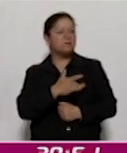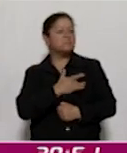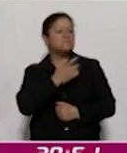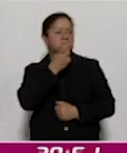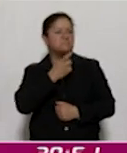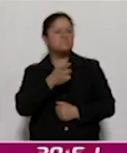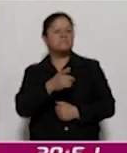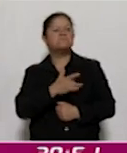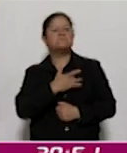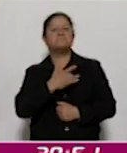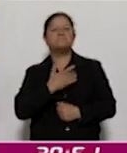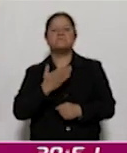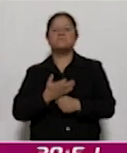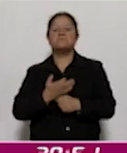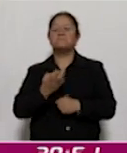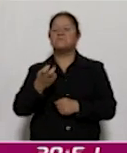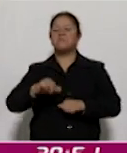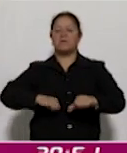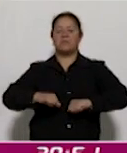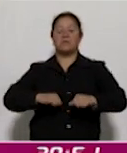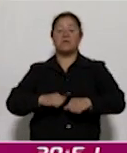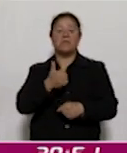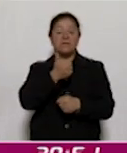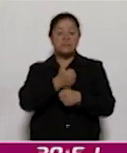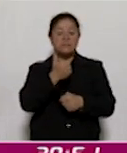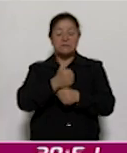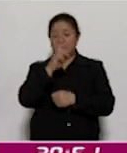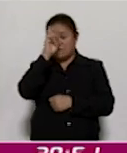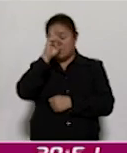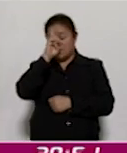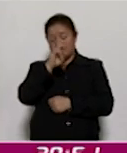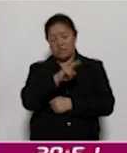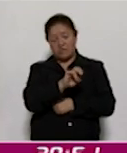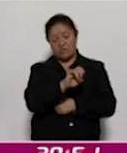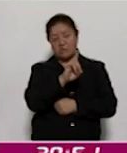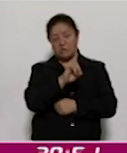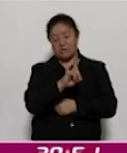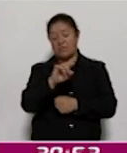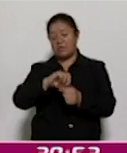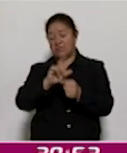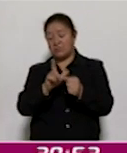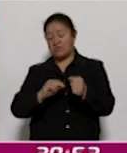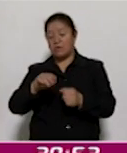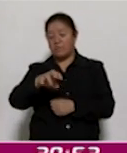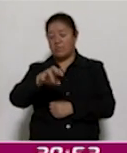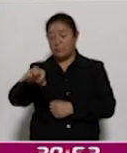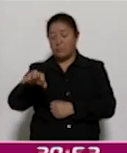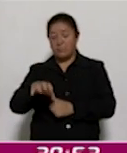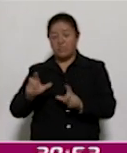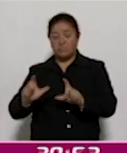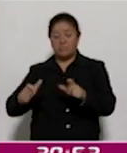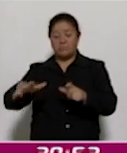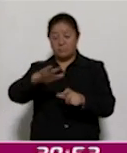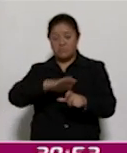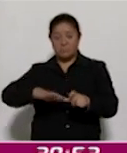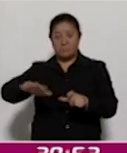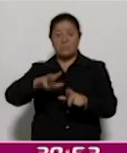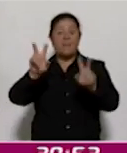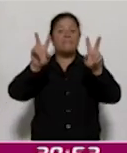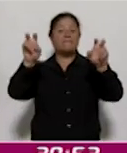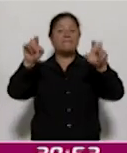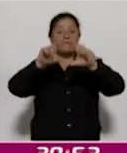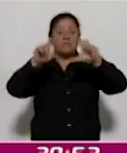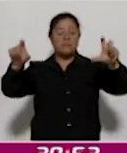este evento de la sexta sesión de la red nacional metropolitana que tiene como título